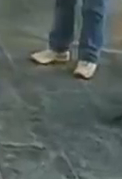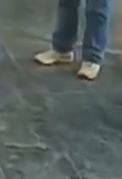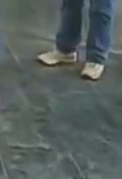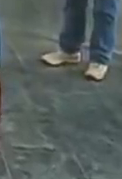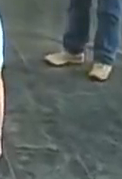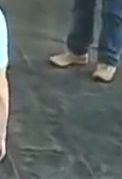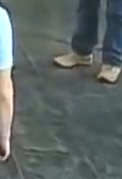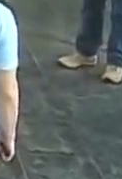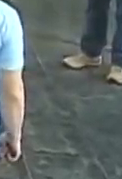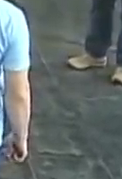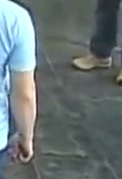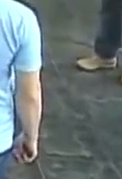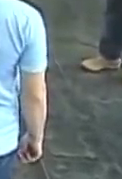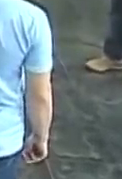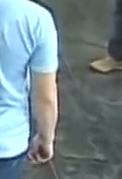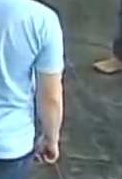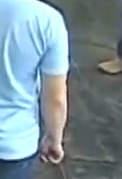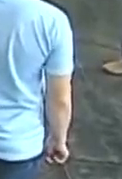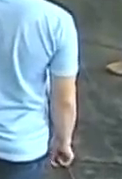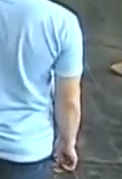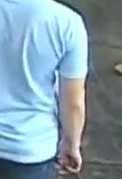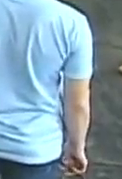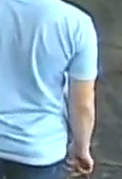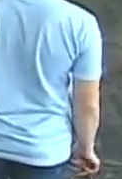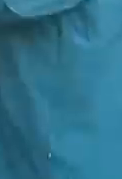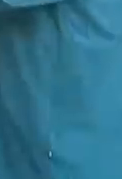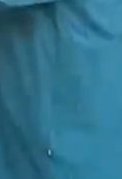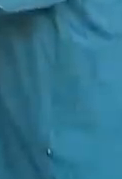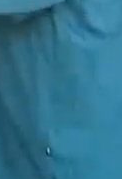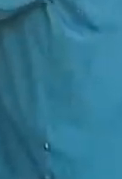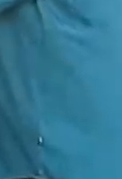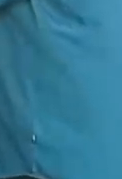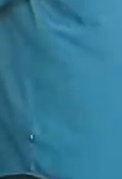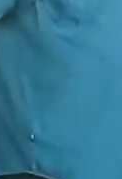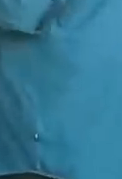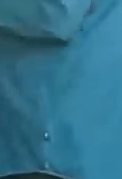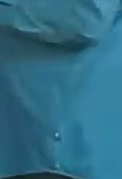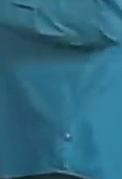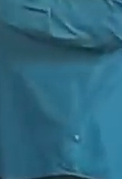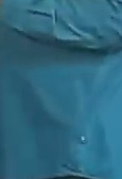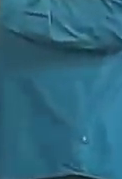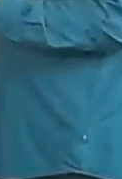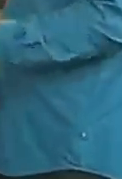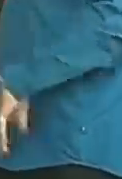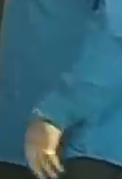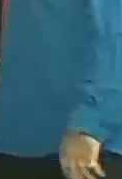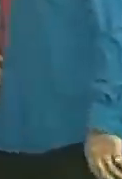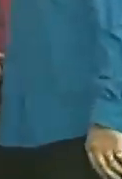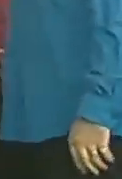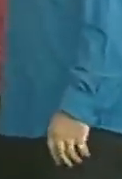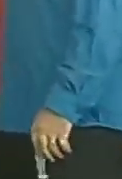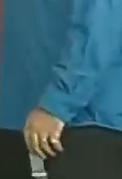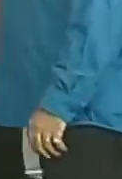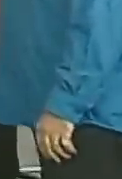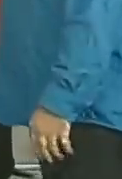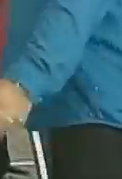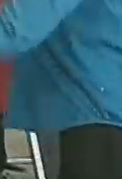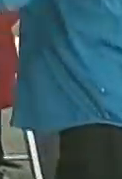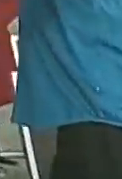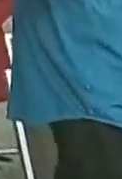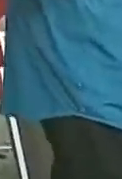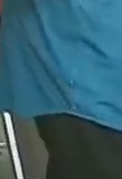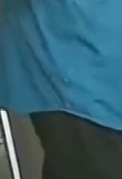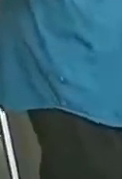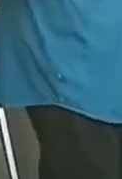Asiste a esta hora el presidente constitucional de la República, Nicolás Maduro Moros, al Teatro Teresa Carreño, donde en breves